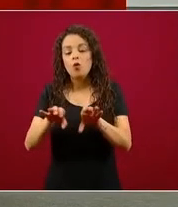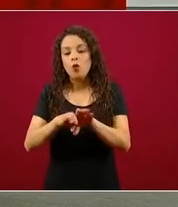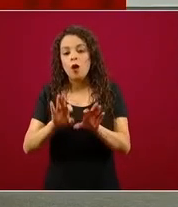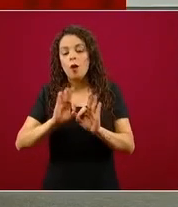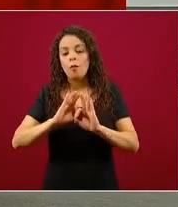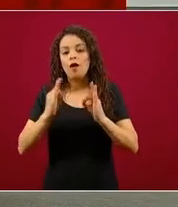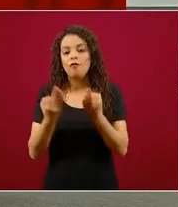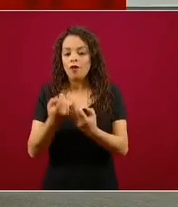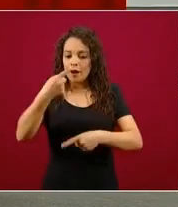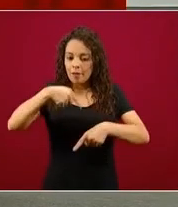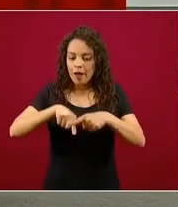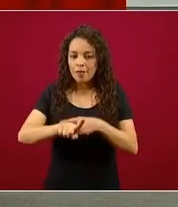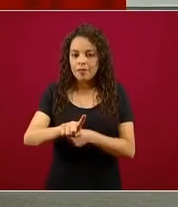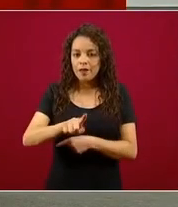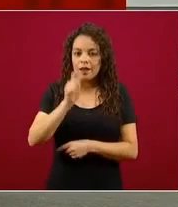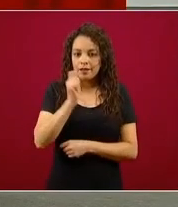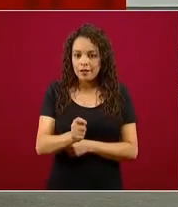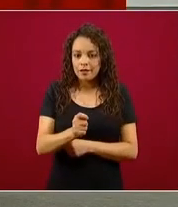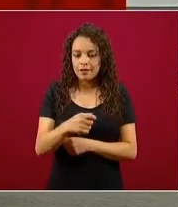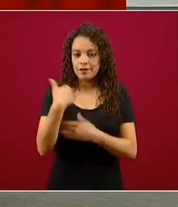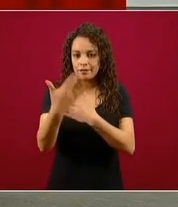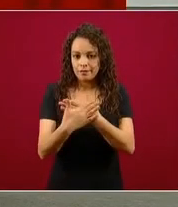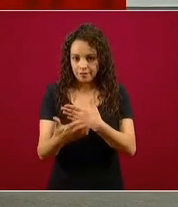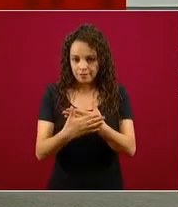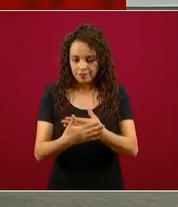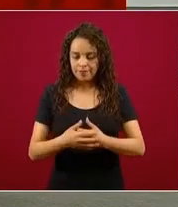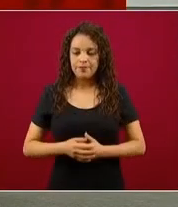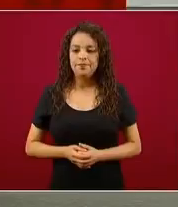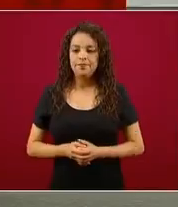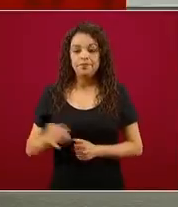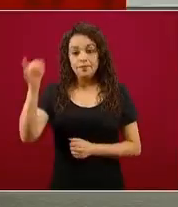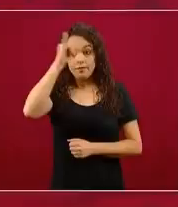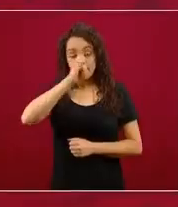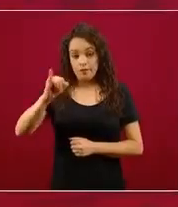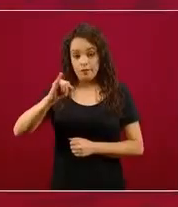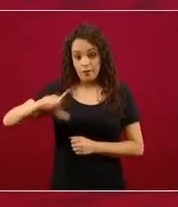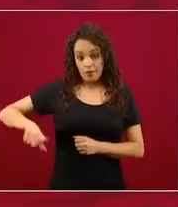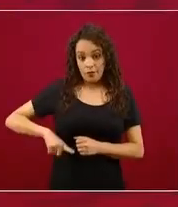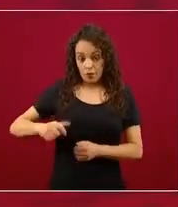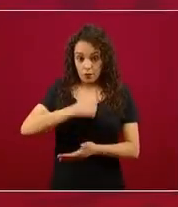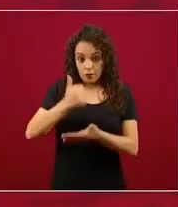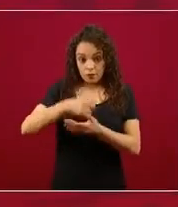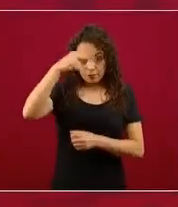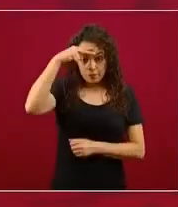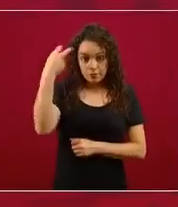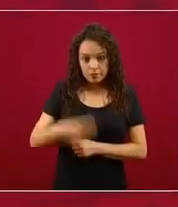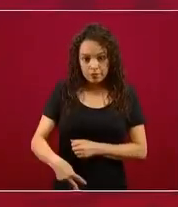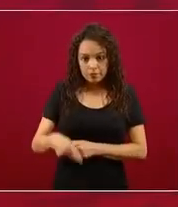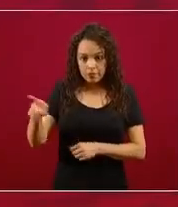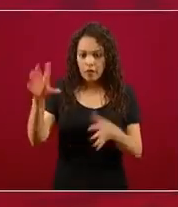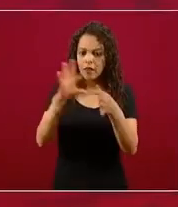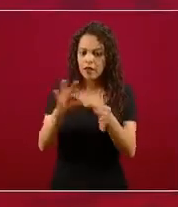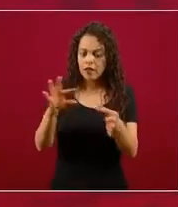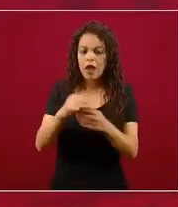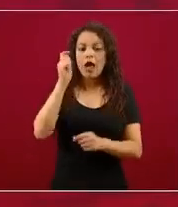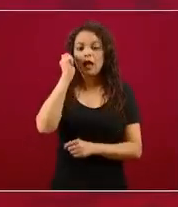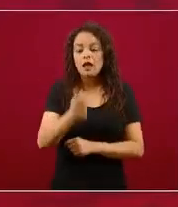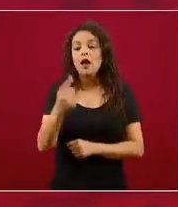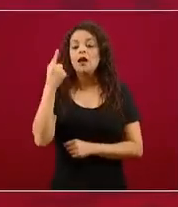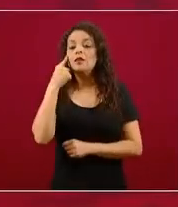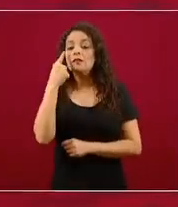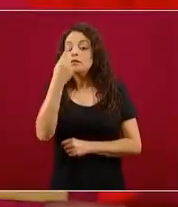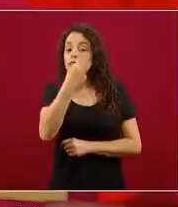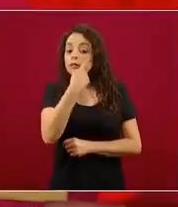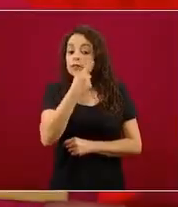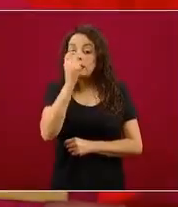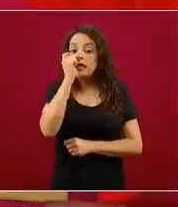anunció hoy la doctora Claudia Sheinbaum, jefa de gobierno de la Ciudad de México, es con una perspectiva de lo que ocurrirá